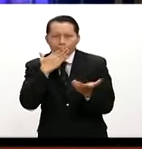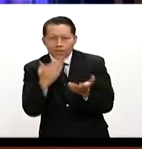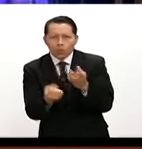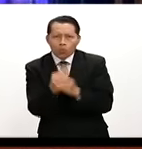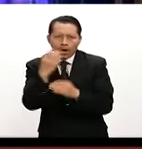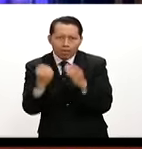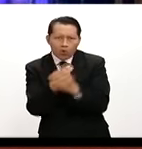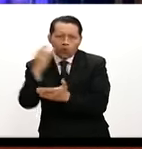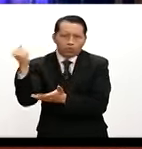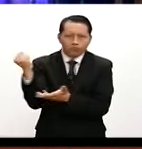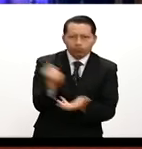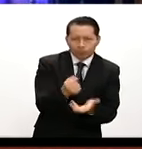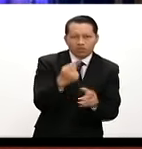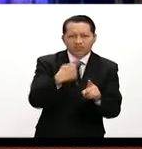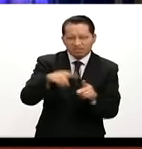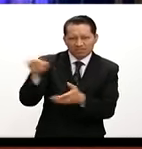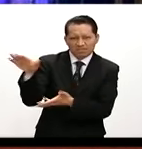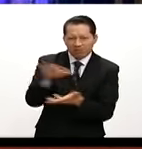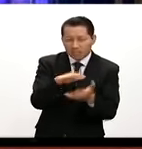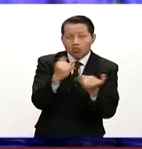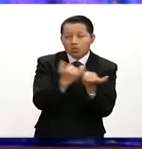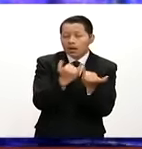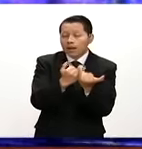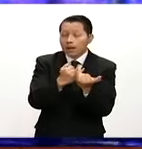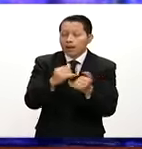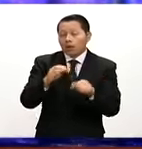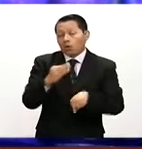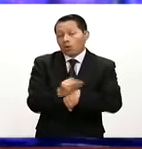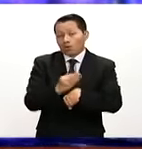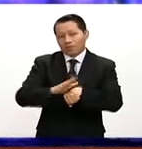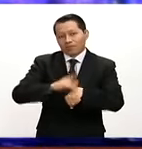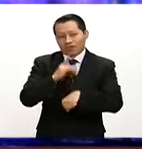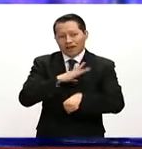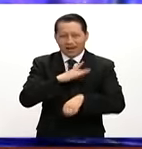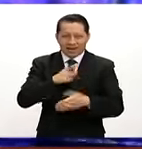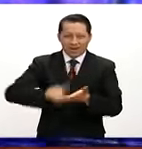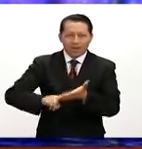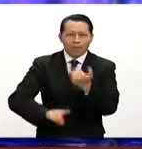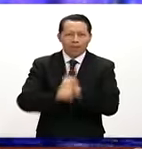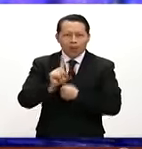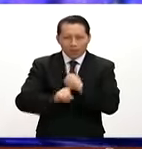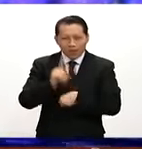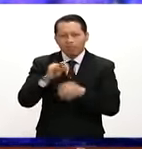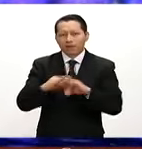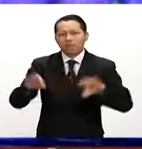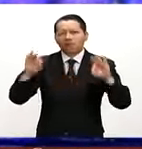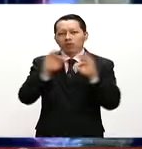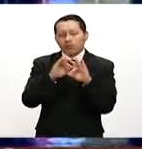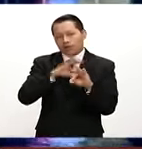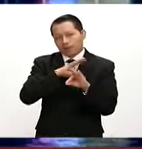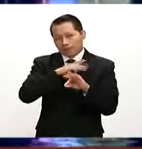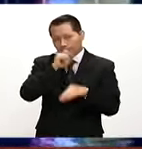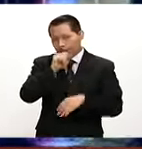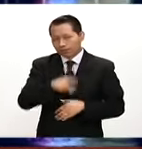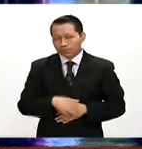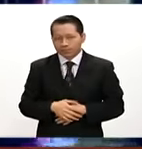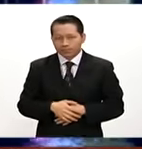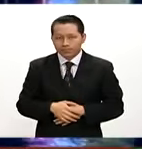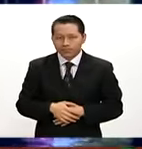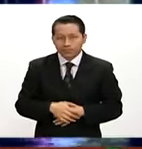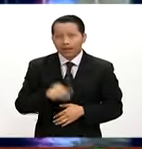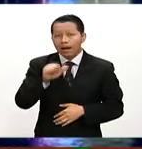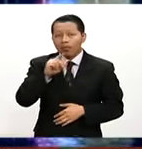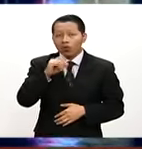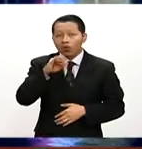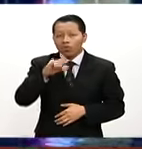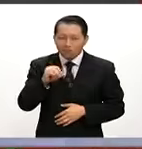equilibrio de poder a hoy más que nunca cuando tenemos un problema importante con nuestro vecino del norte. Adolfo Laborde,